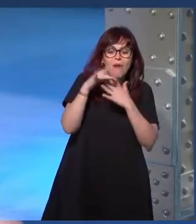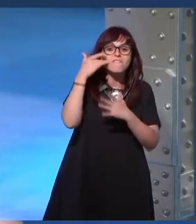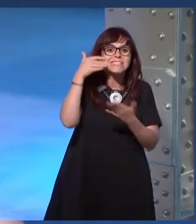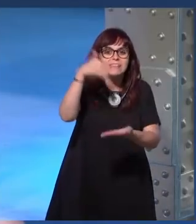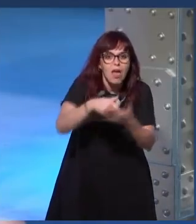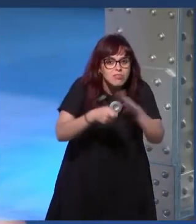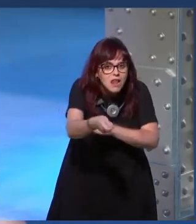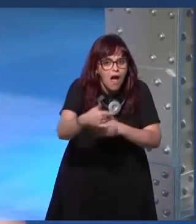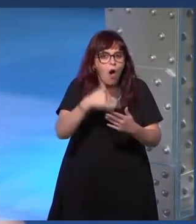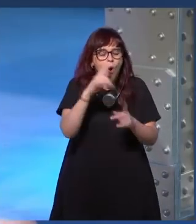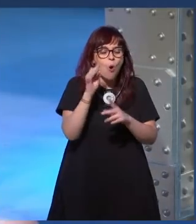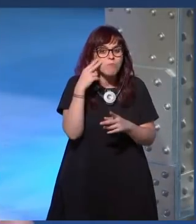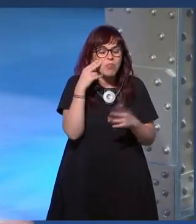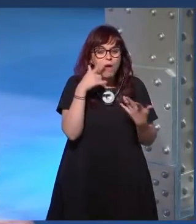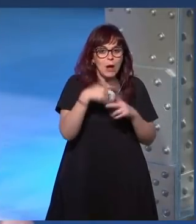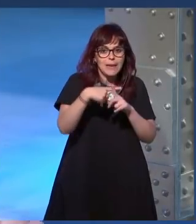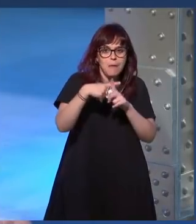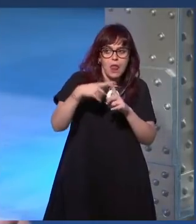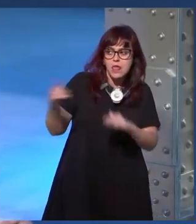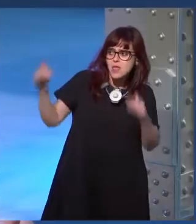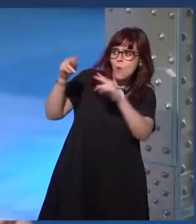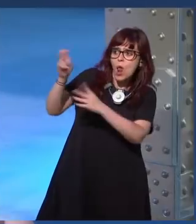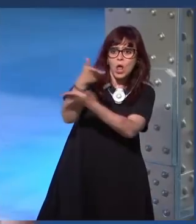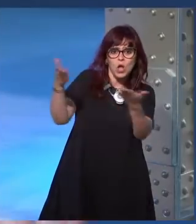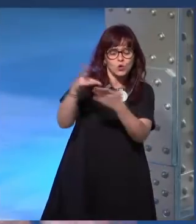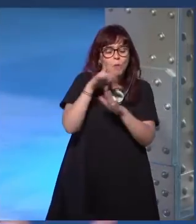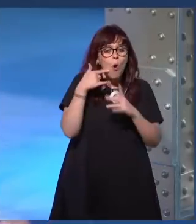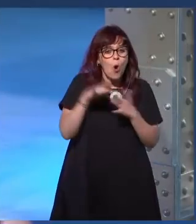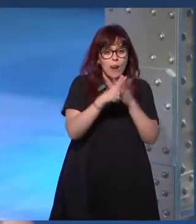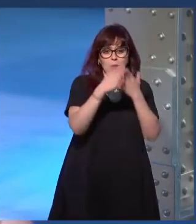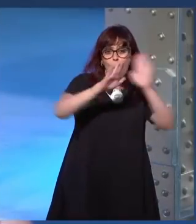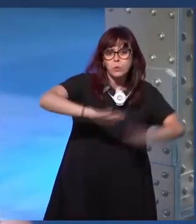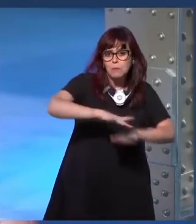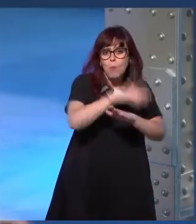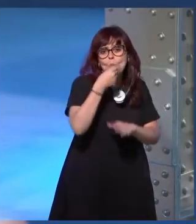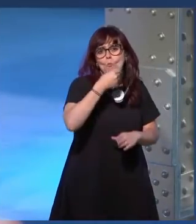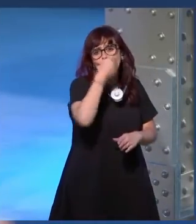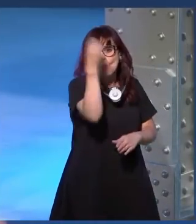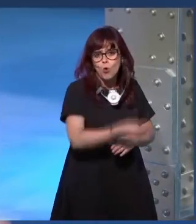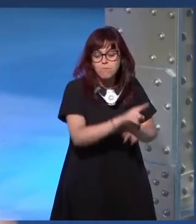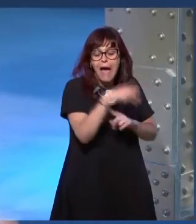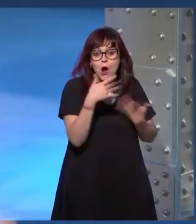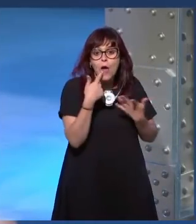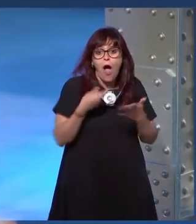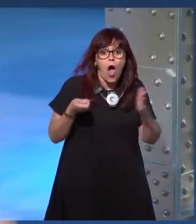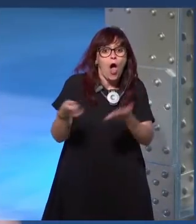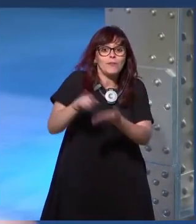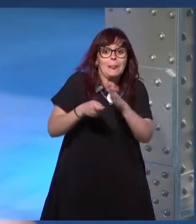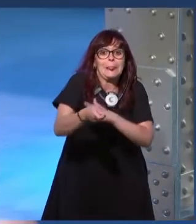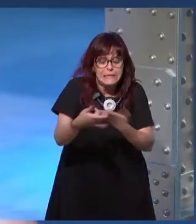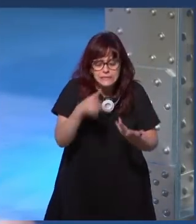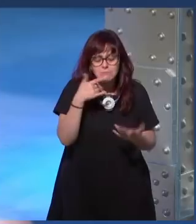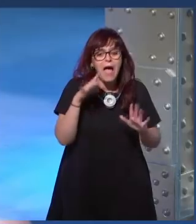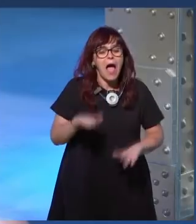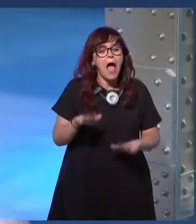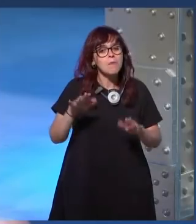fecha de entrega a no llegar a donde llegaste en lo último mejor que hiciste por eso yo creo que cuando empezamos cuando somos